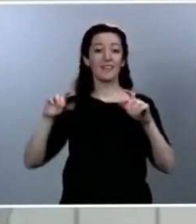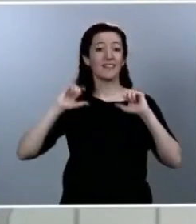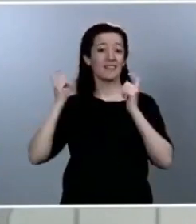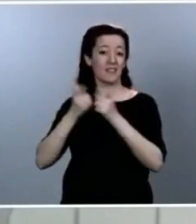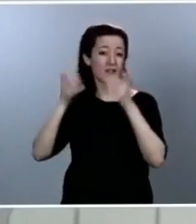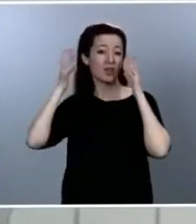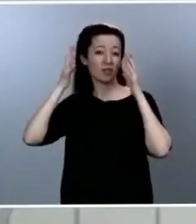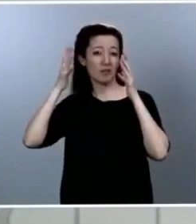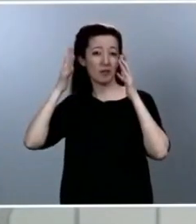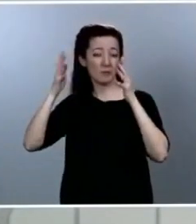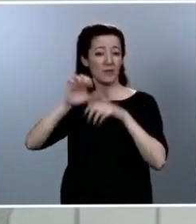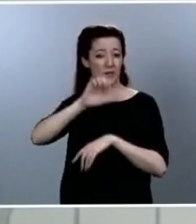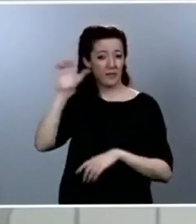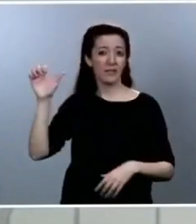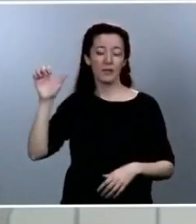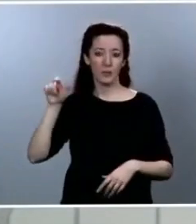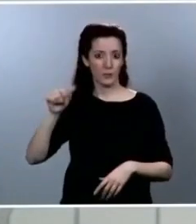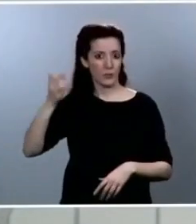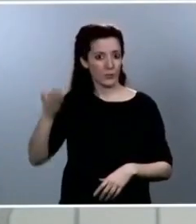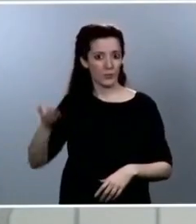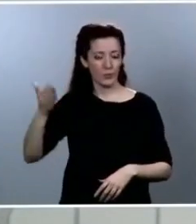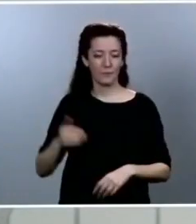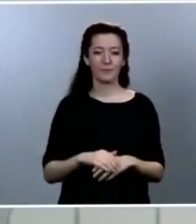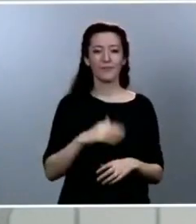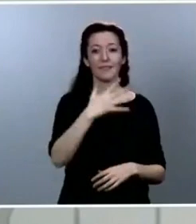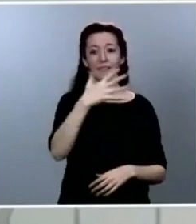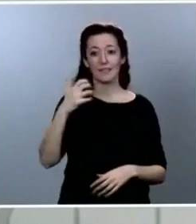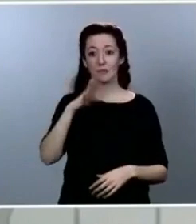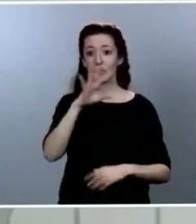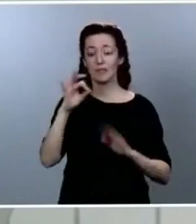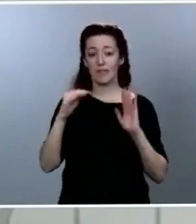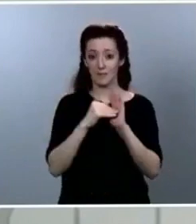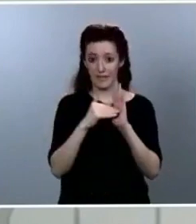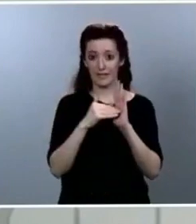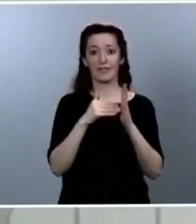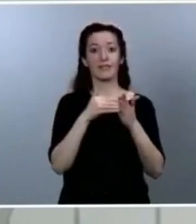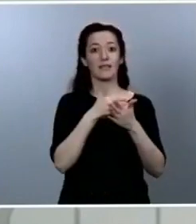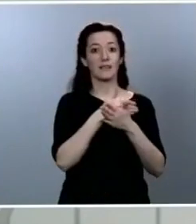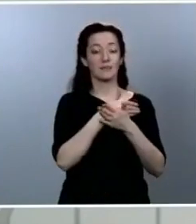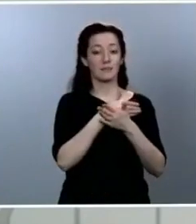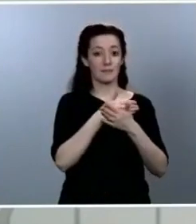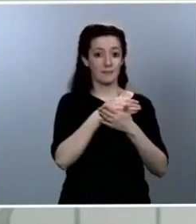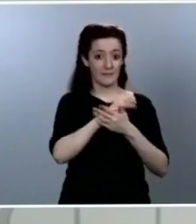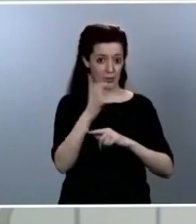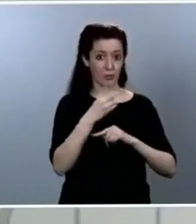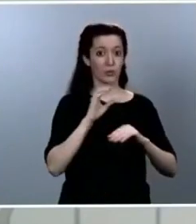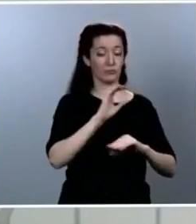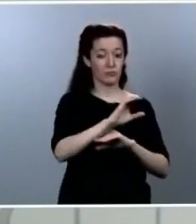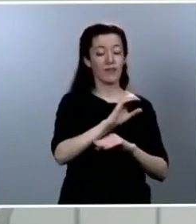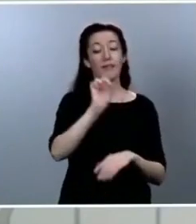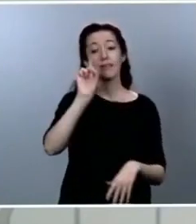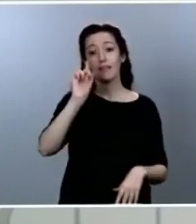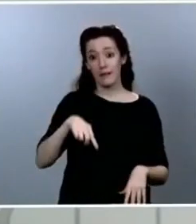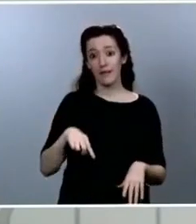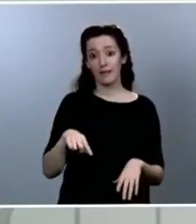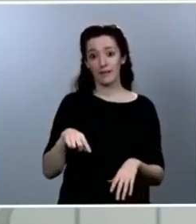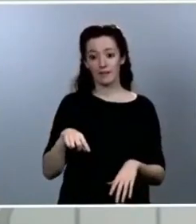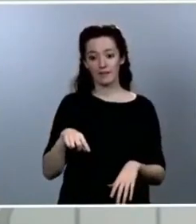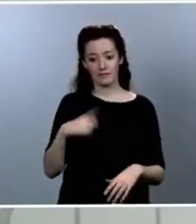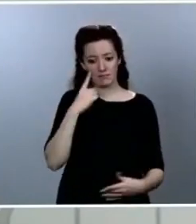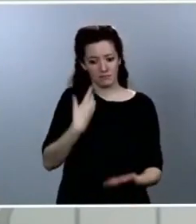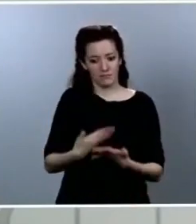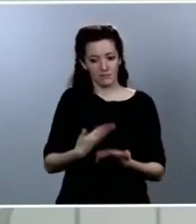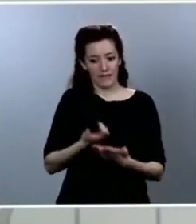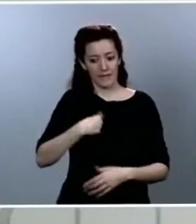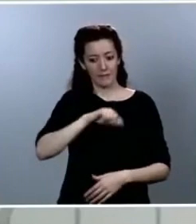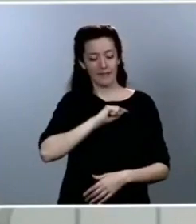ratificó un paquete financiero de 540.000 millones de euros y se garantizó a iniciativa de España que estuviera listo este paquete financiero para